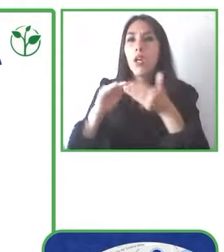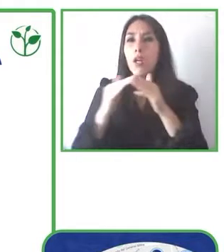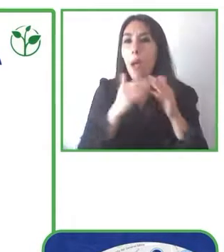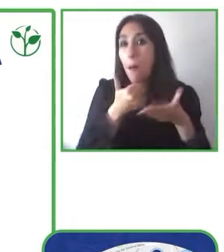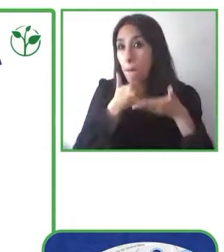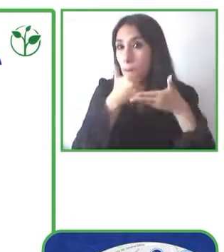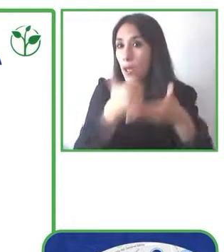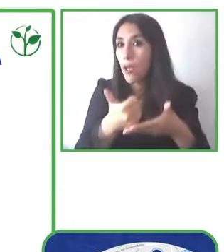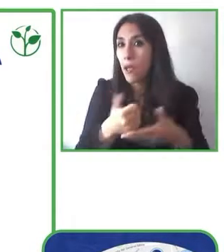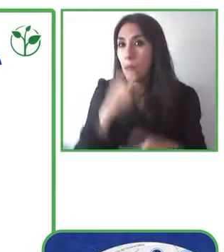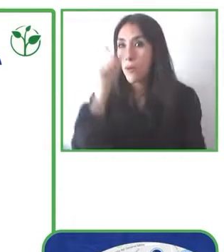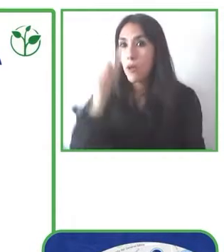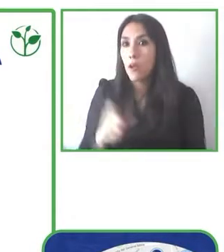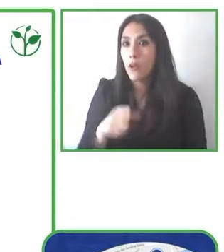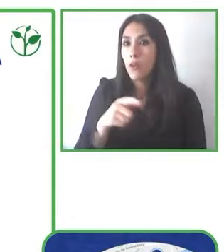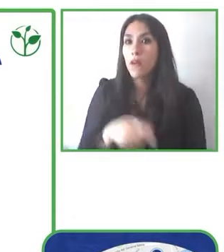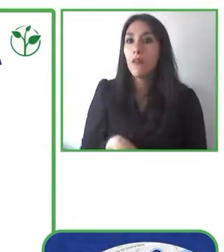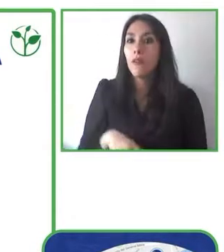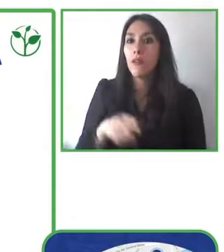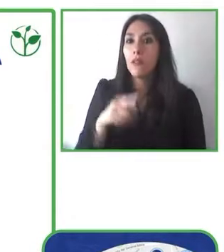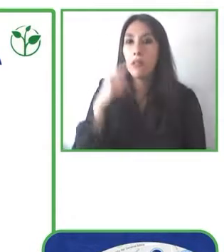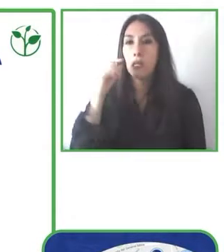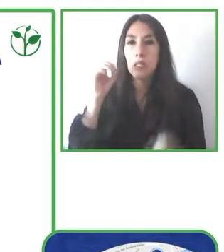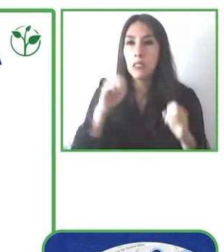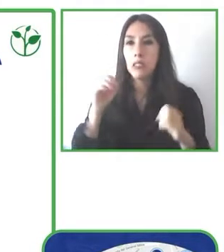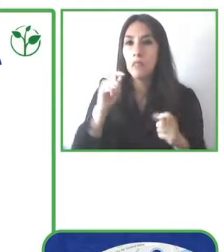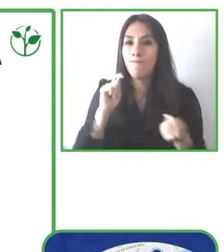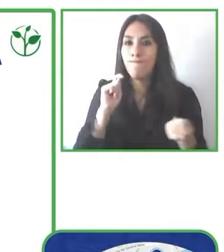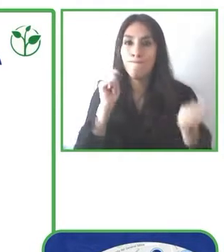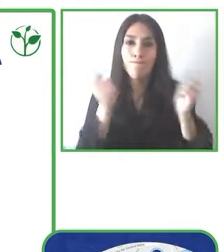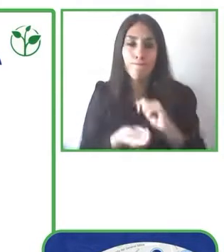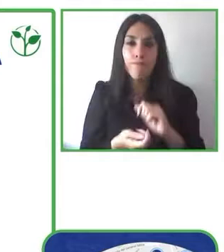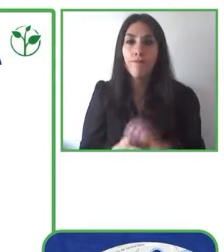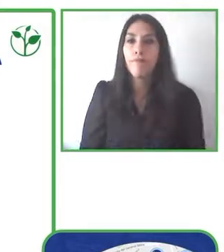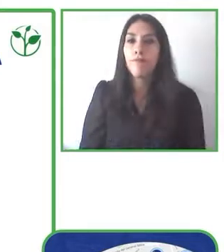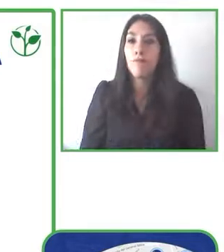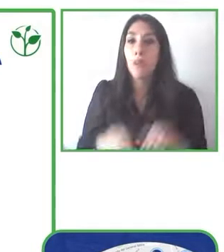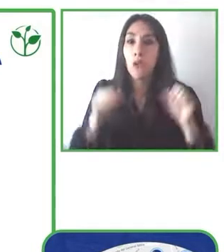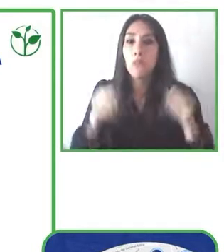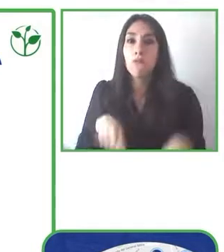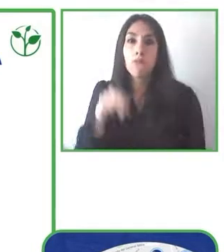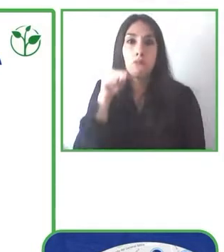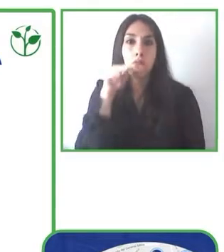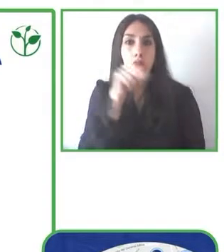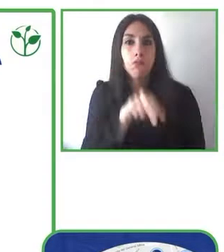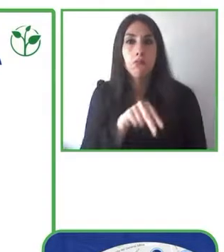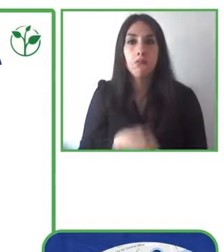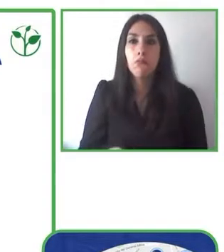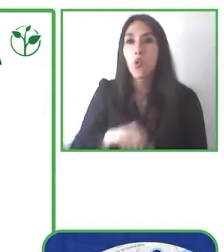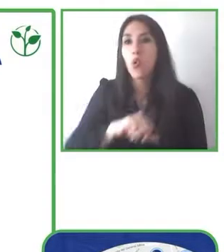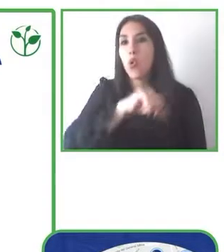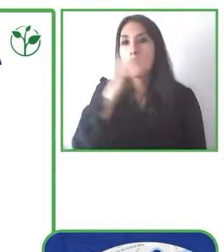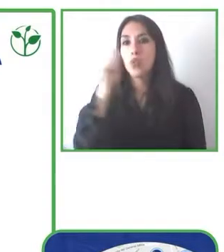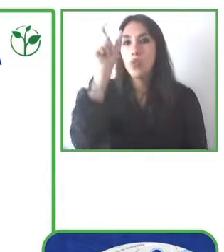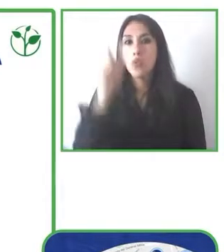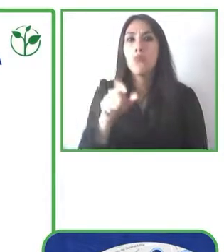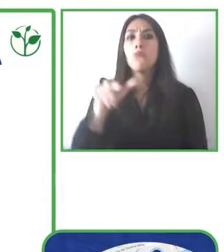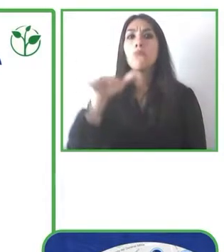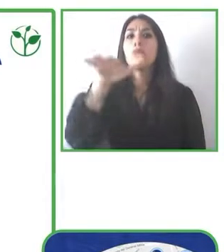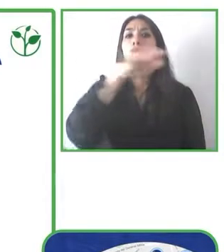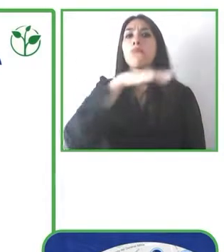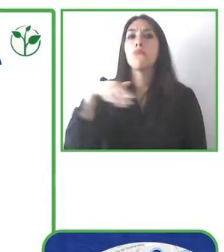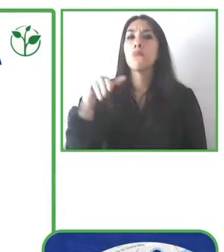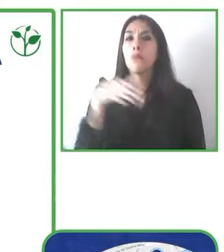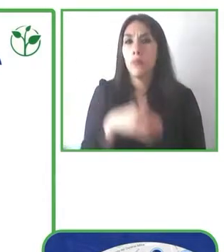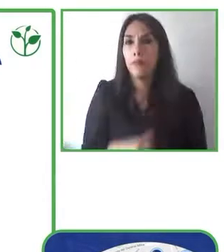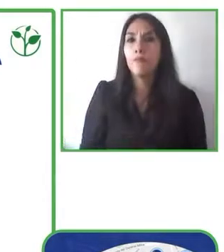Permite gestionar el mal uso de las plazas, el fraude de la tarjeta que se utiliza de forma impropria, lo típico, la